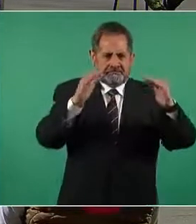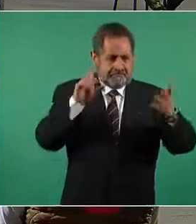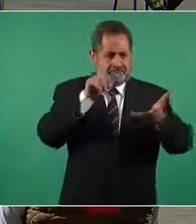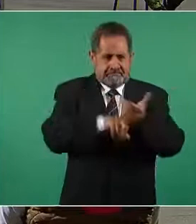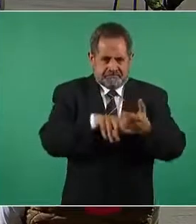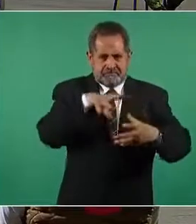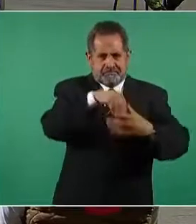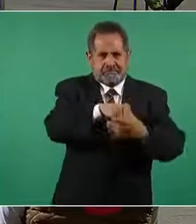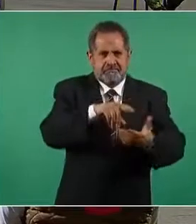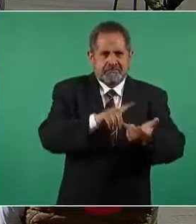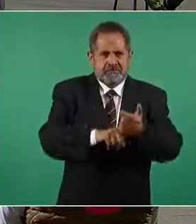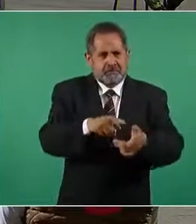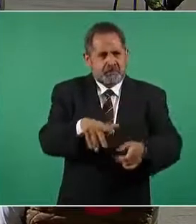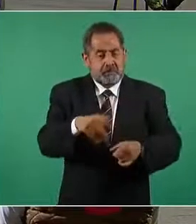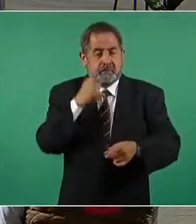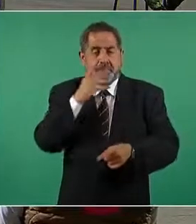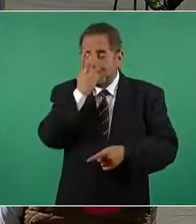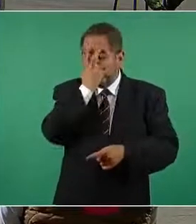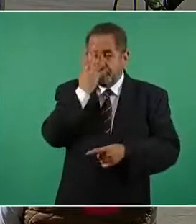son mascarones